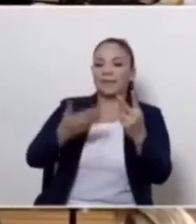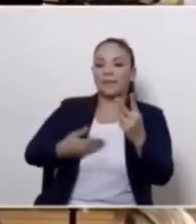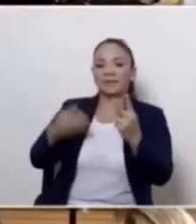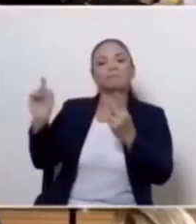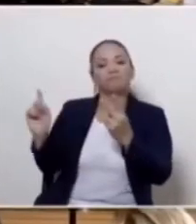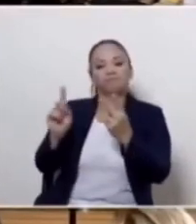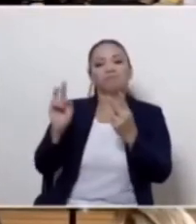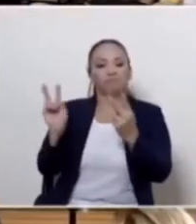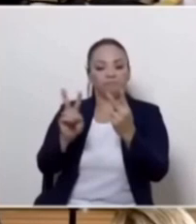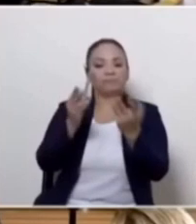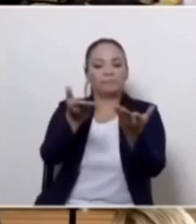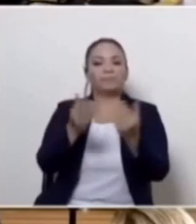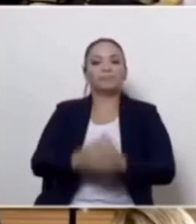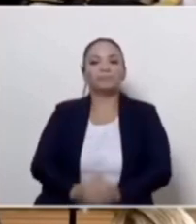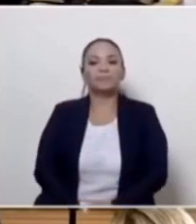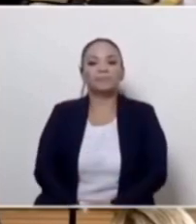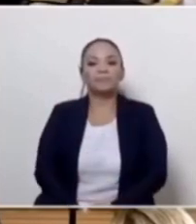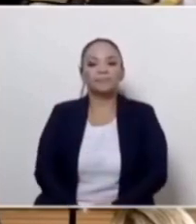ministra, por favor.